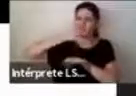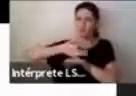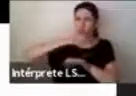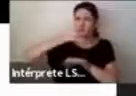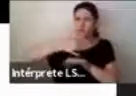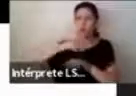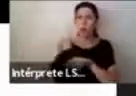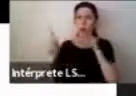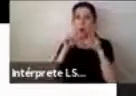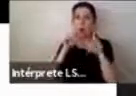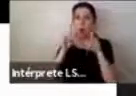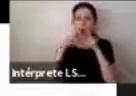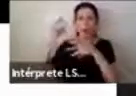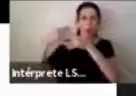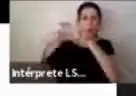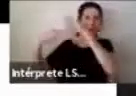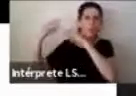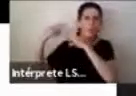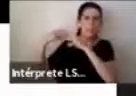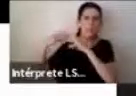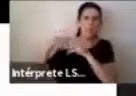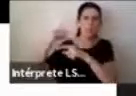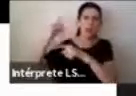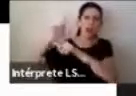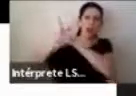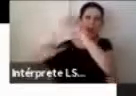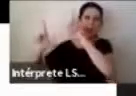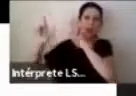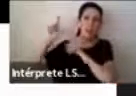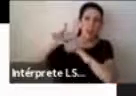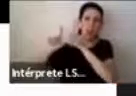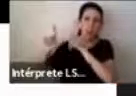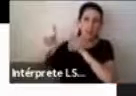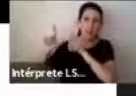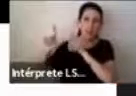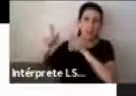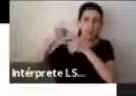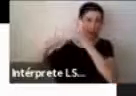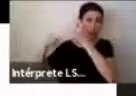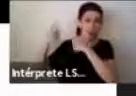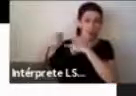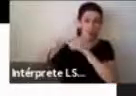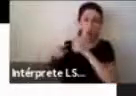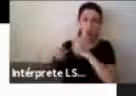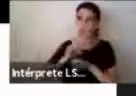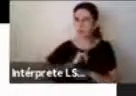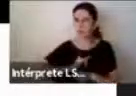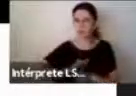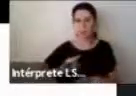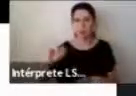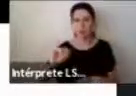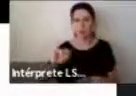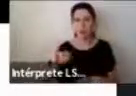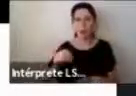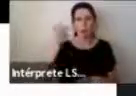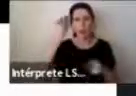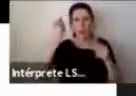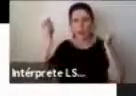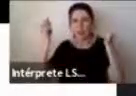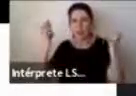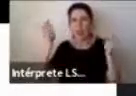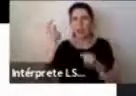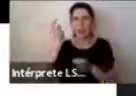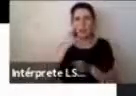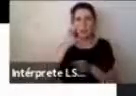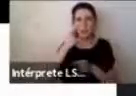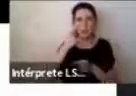leyendas, las historias en general, se transmiten ideas, conocimientos, y eso no es